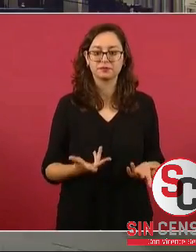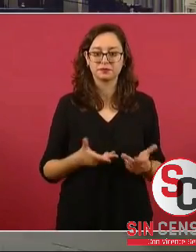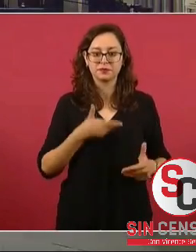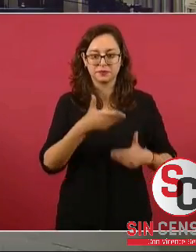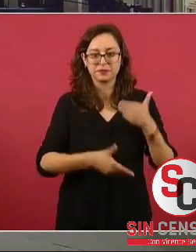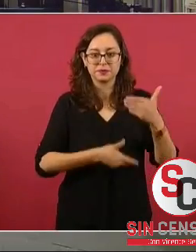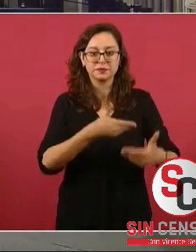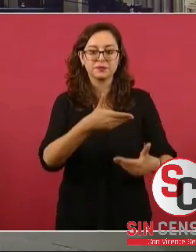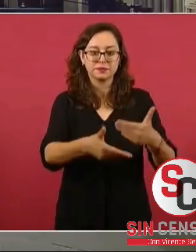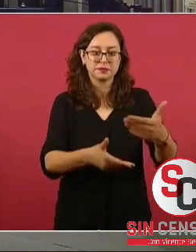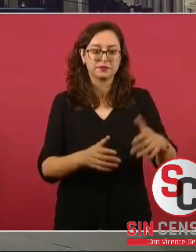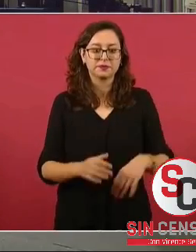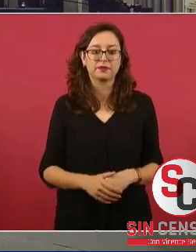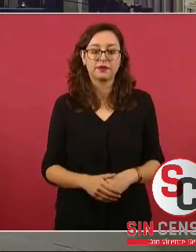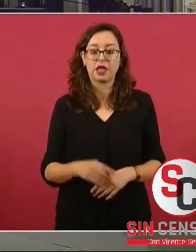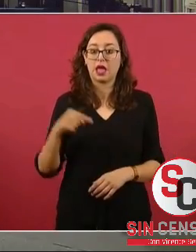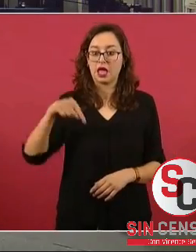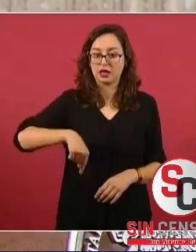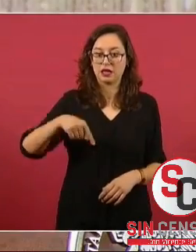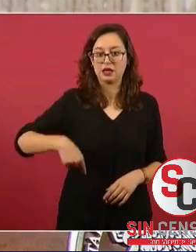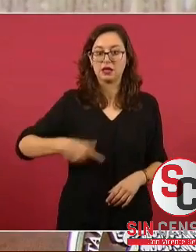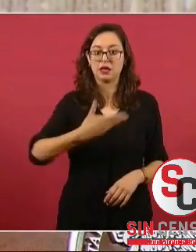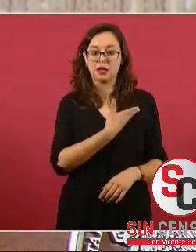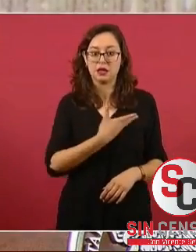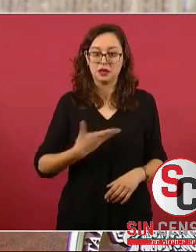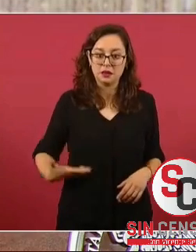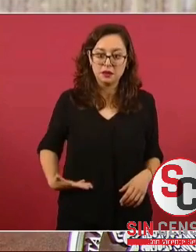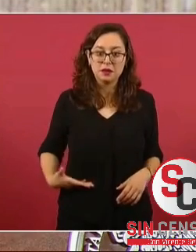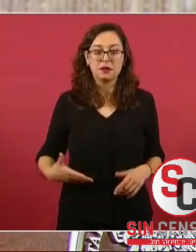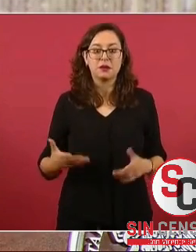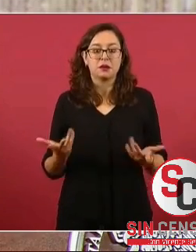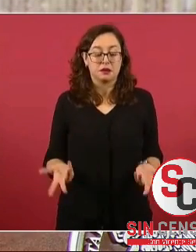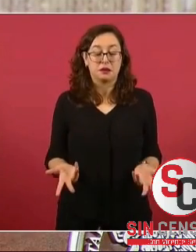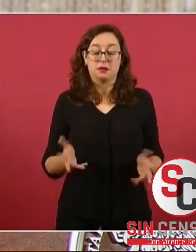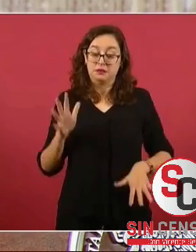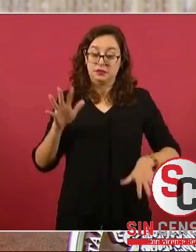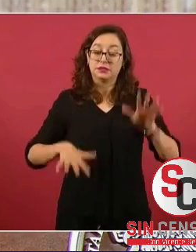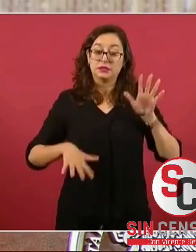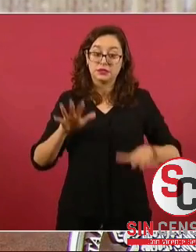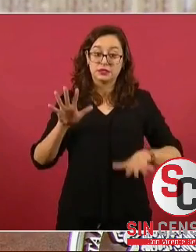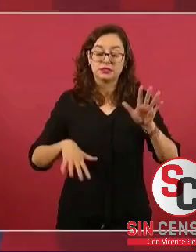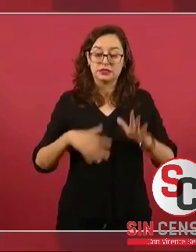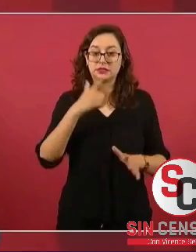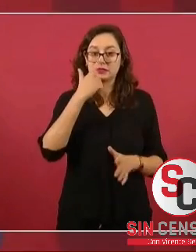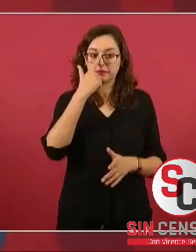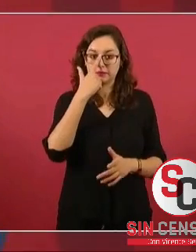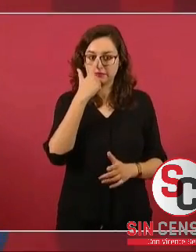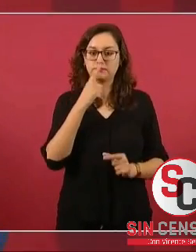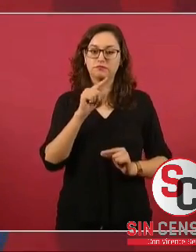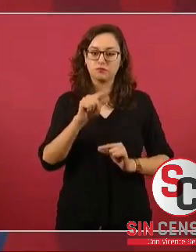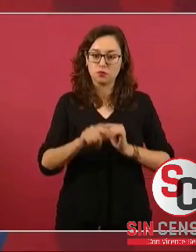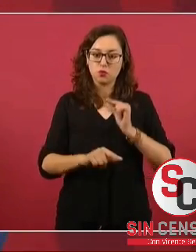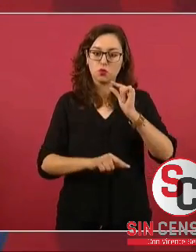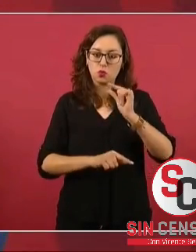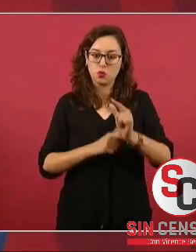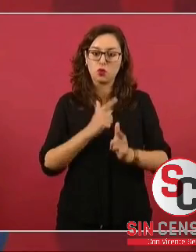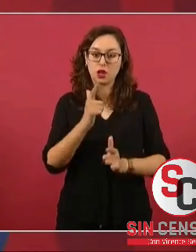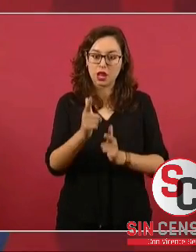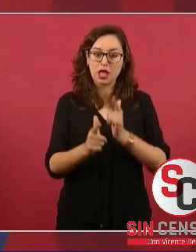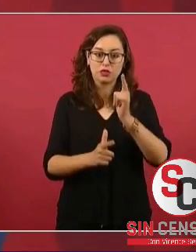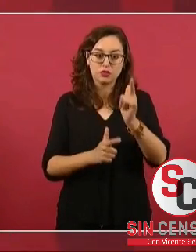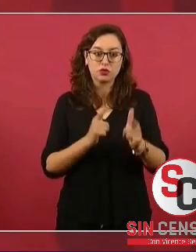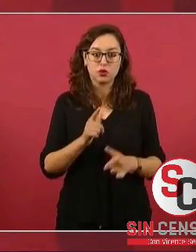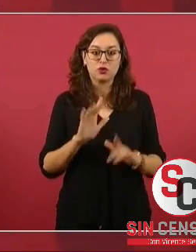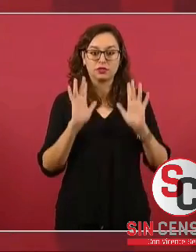caminen. En Palacio las cosas caminan despacio, ya tiene nota el Reforma.